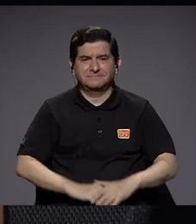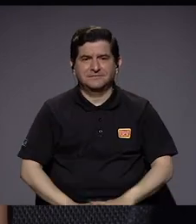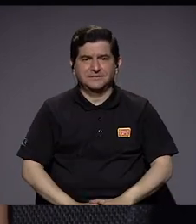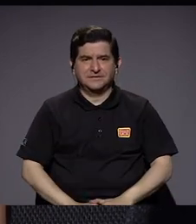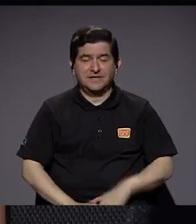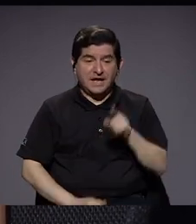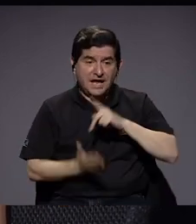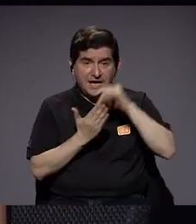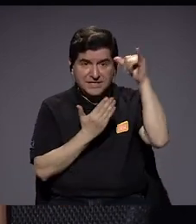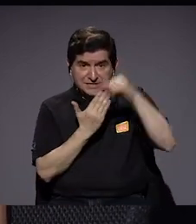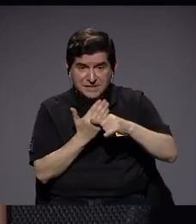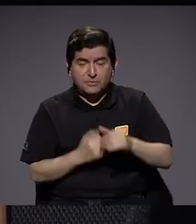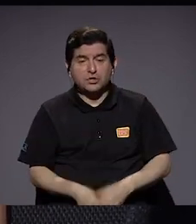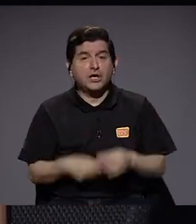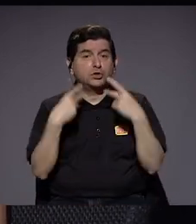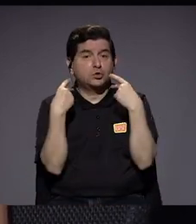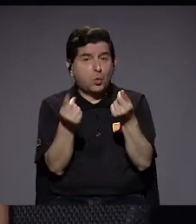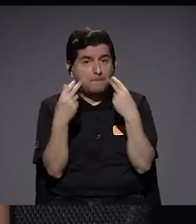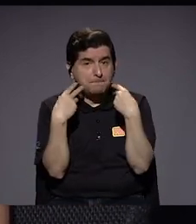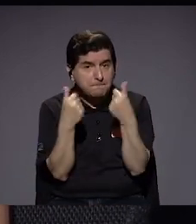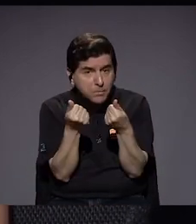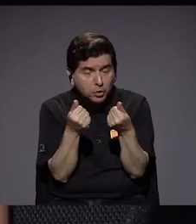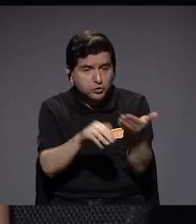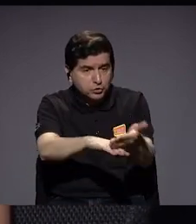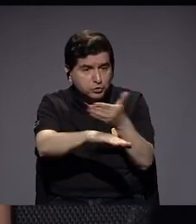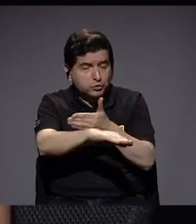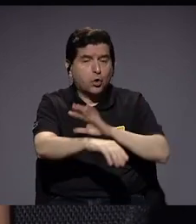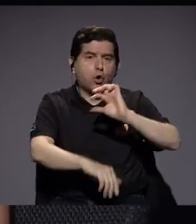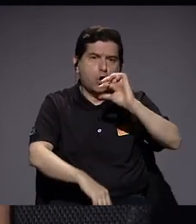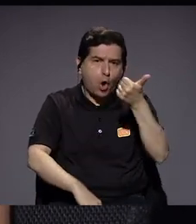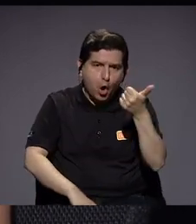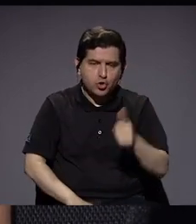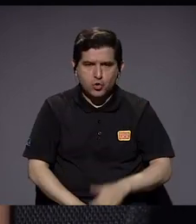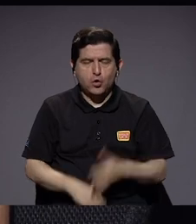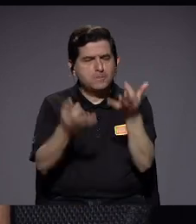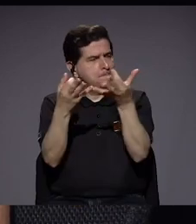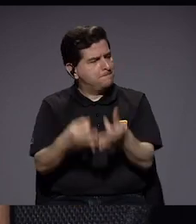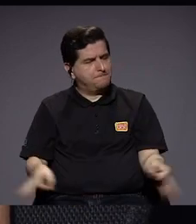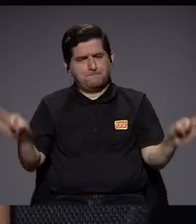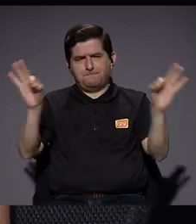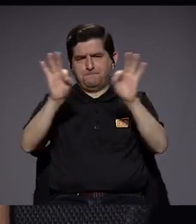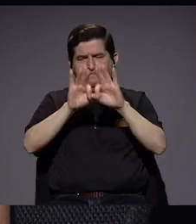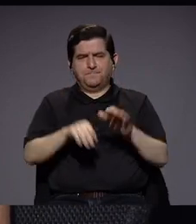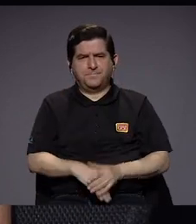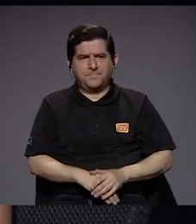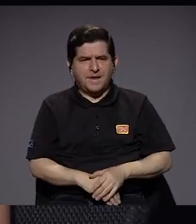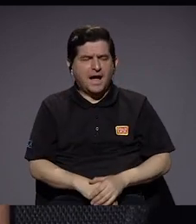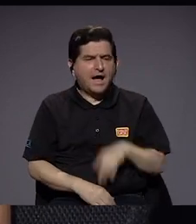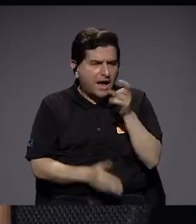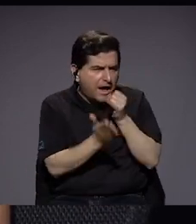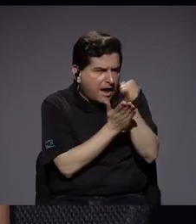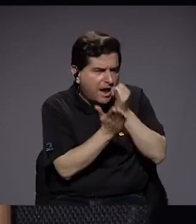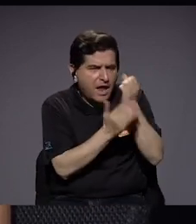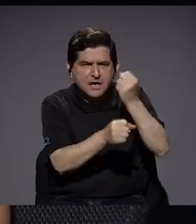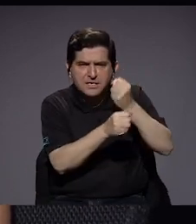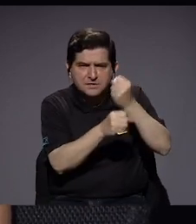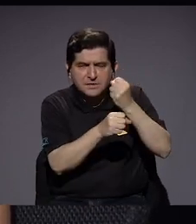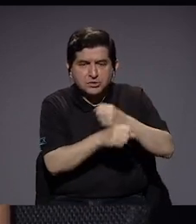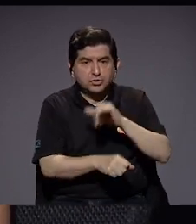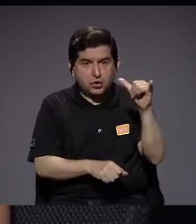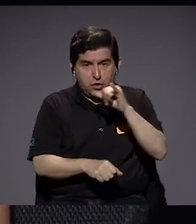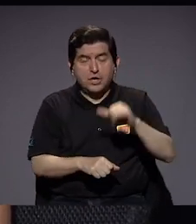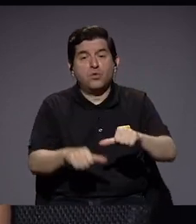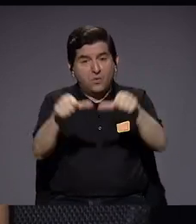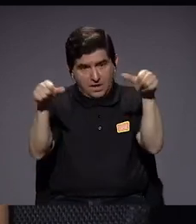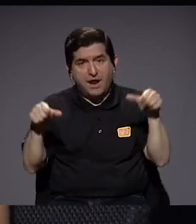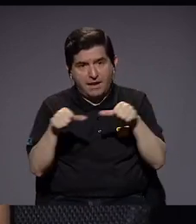momento, ese proyecto está pronto a avanzar. El otro, sin duda alguna, importantísimo es el de inspección laboral desde ese espacio